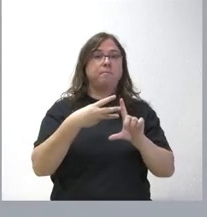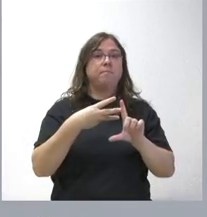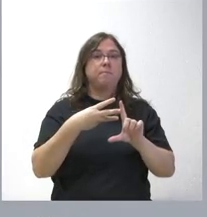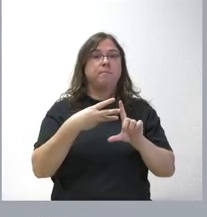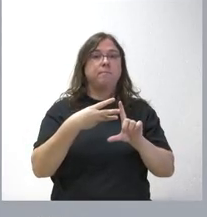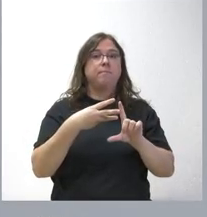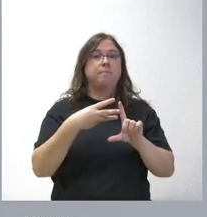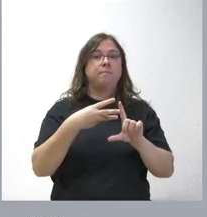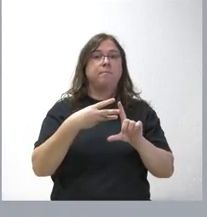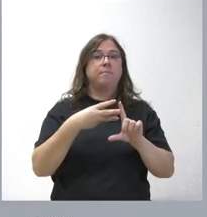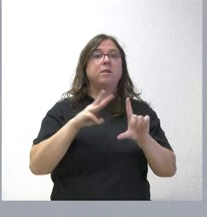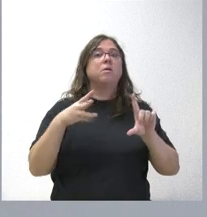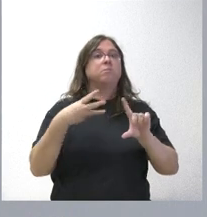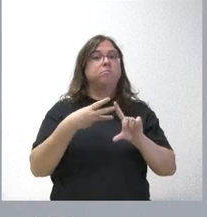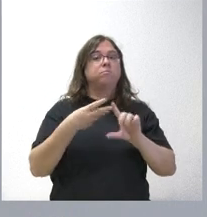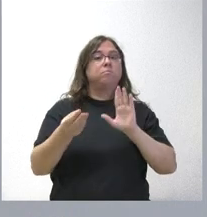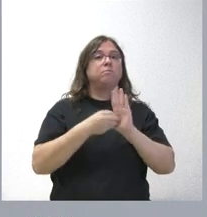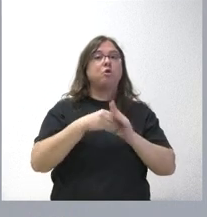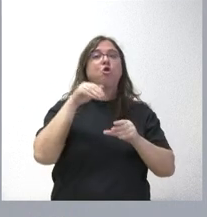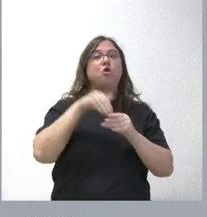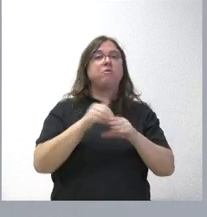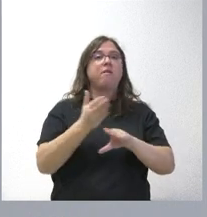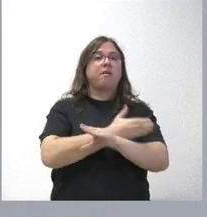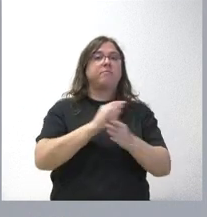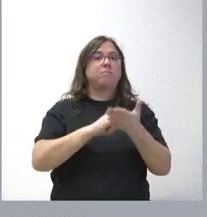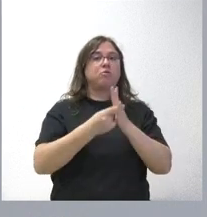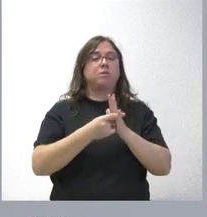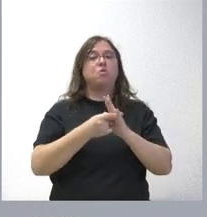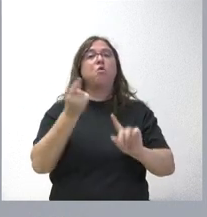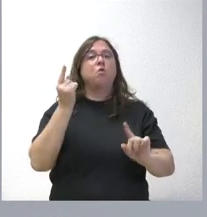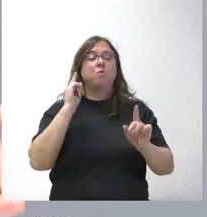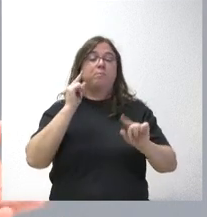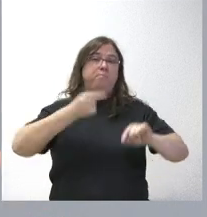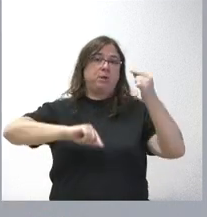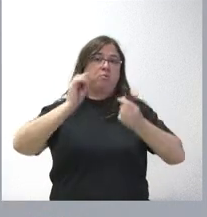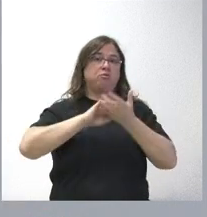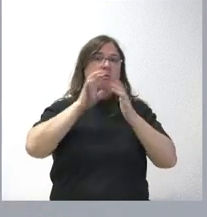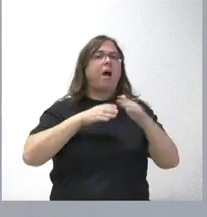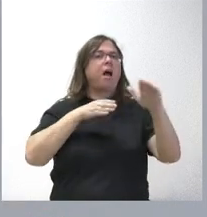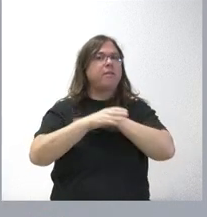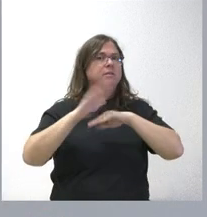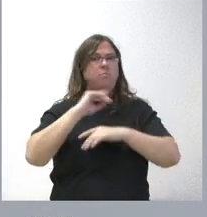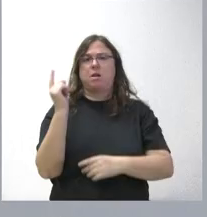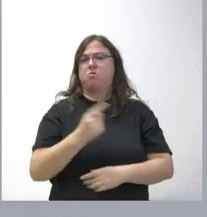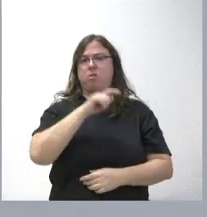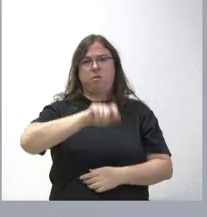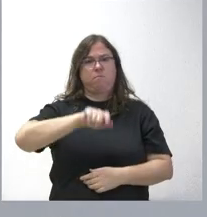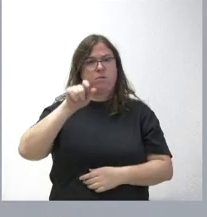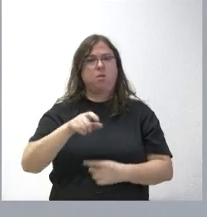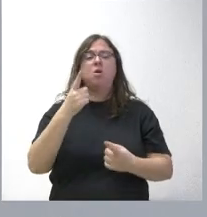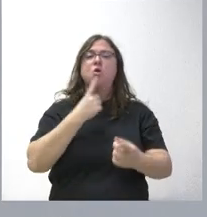contenido del anteproyecto de presupuestos de Castilla y León. Es accesible para todos los ciudadanos, han podido consultarlo